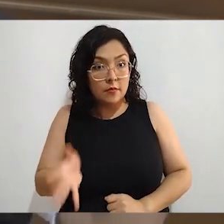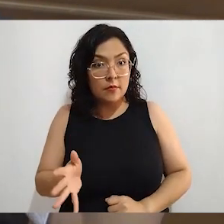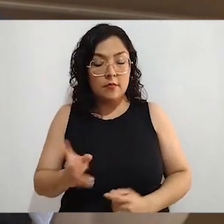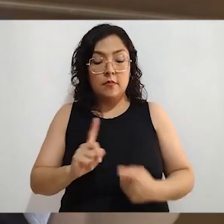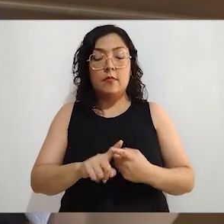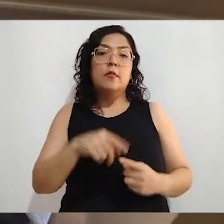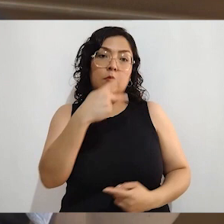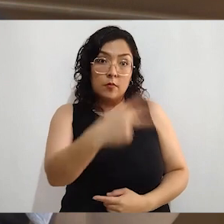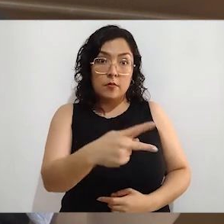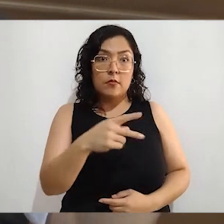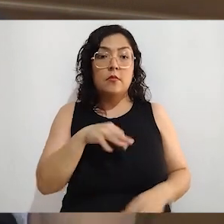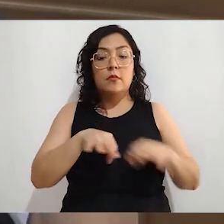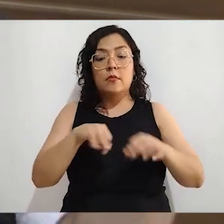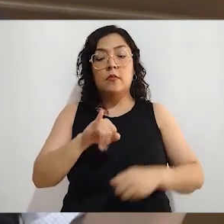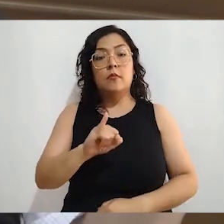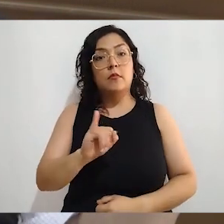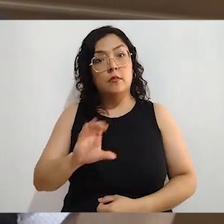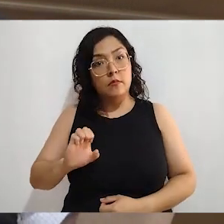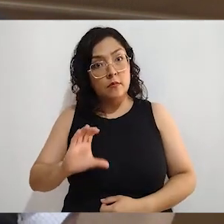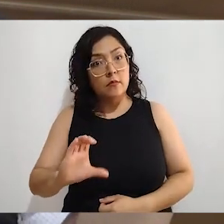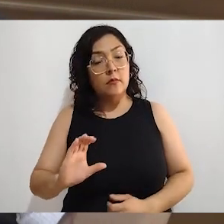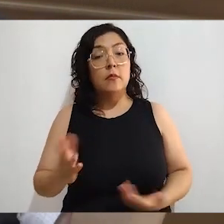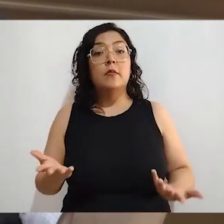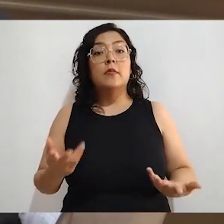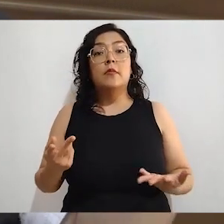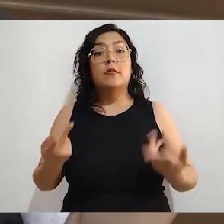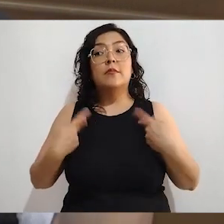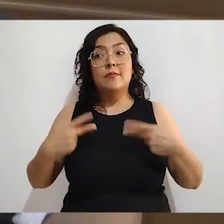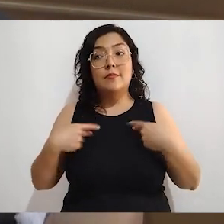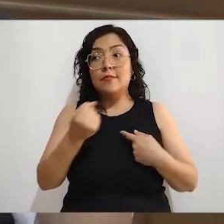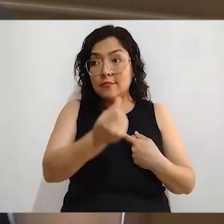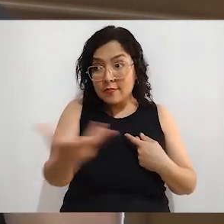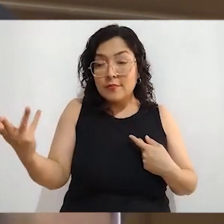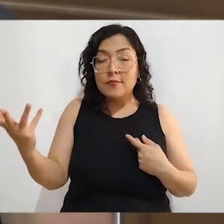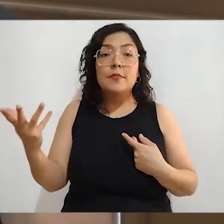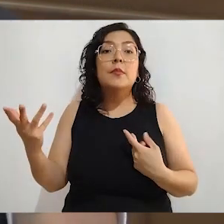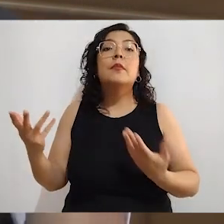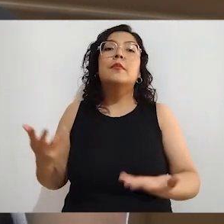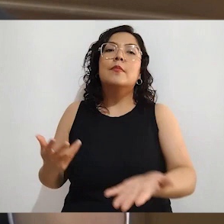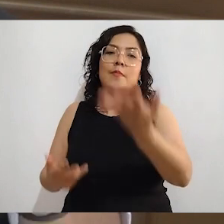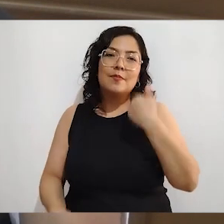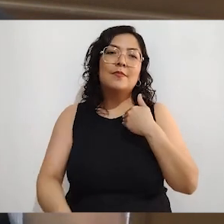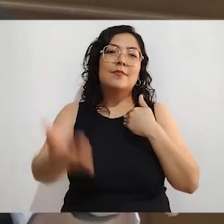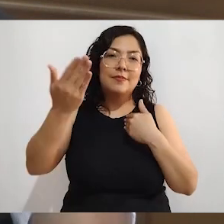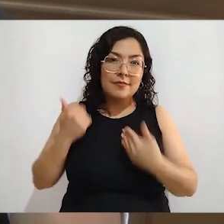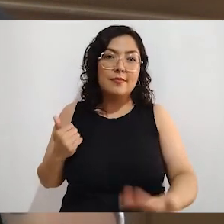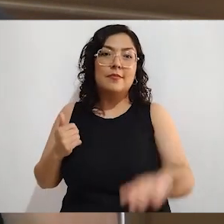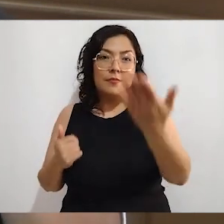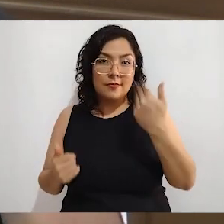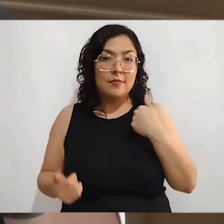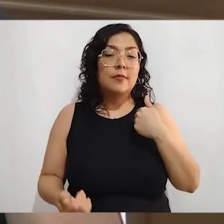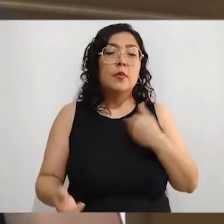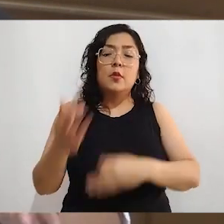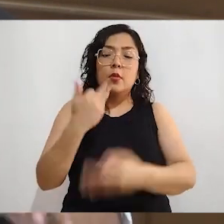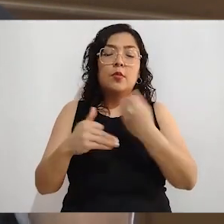andamiaje de una fiesta en la cual los invitados y los participantes son las y los